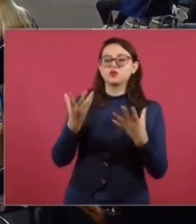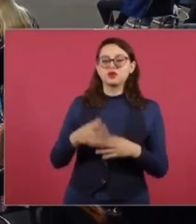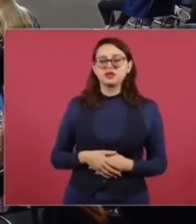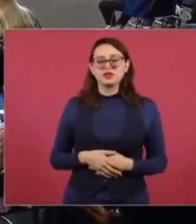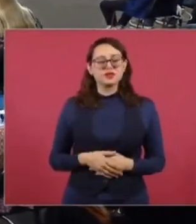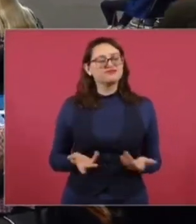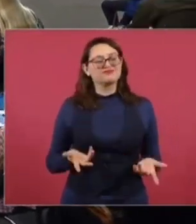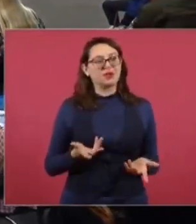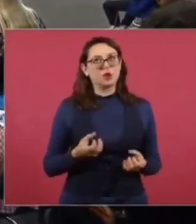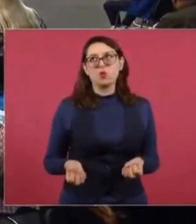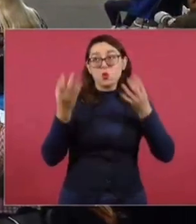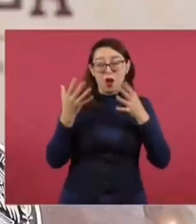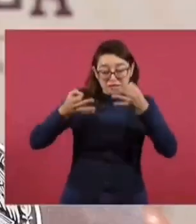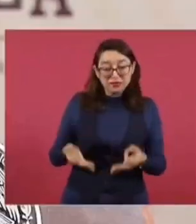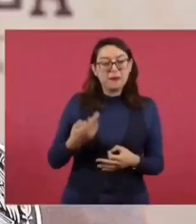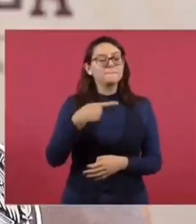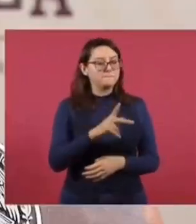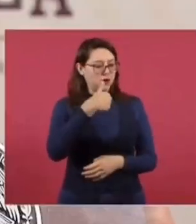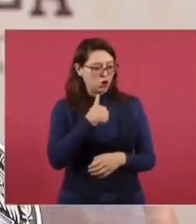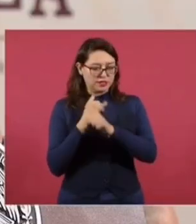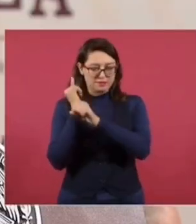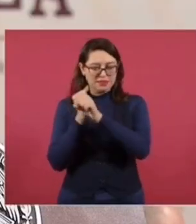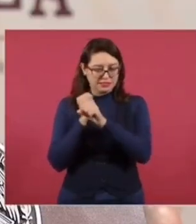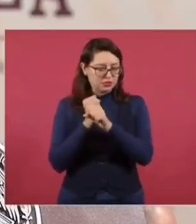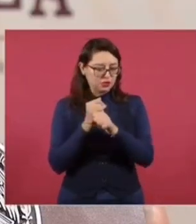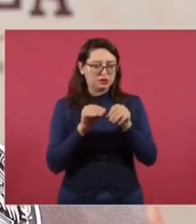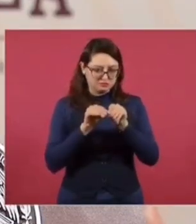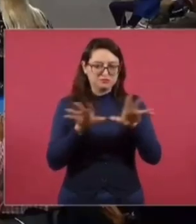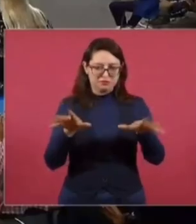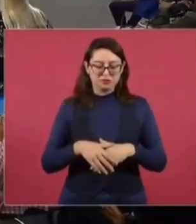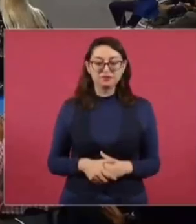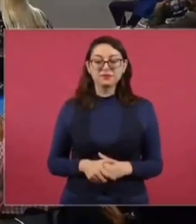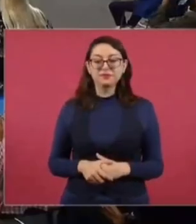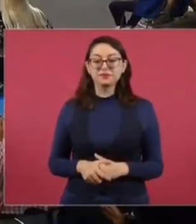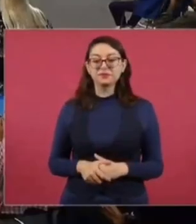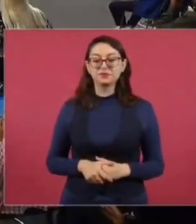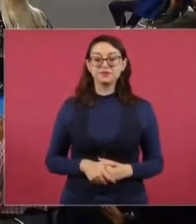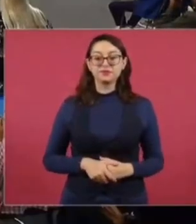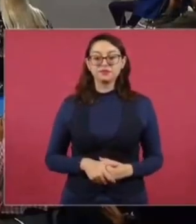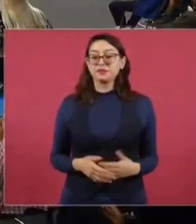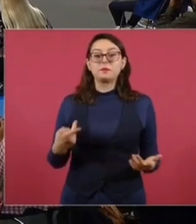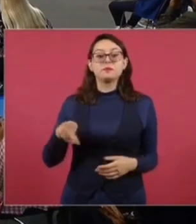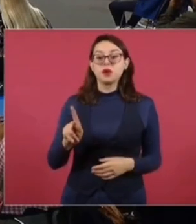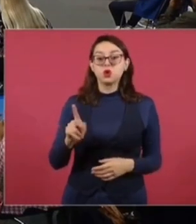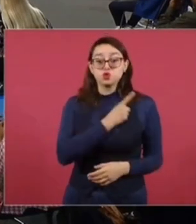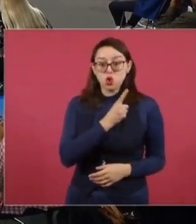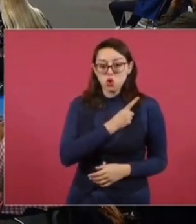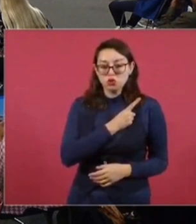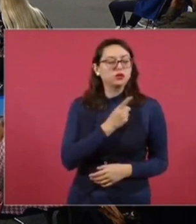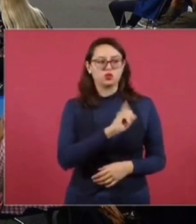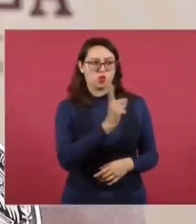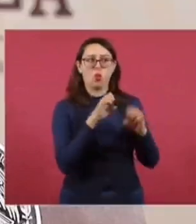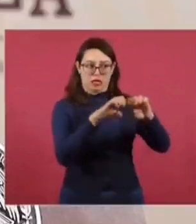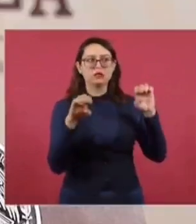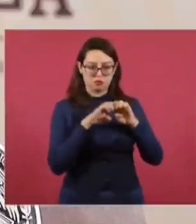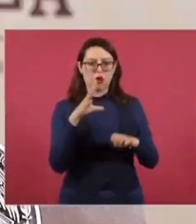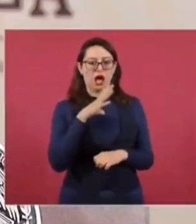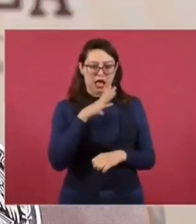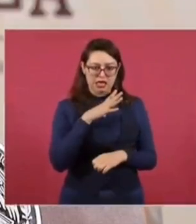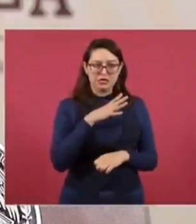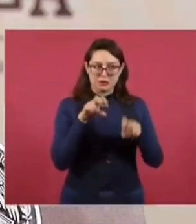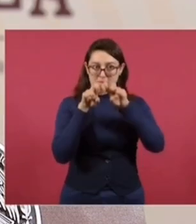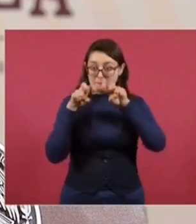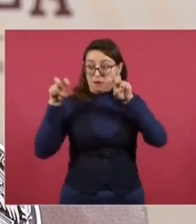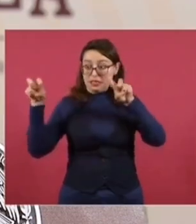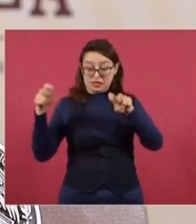No, no tengo el número preciso. Si sea, pero ahorita lo corroboro y lo informo en unos minutos. ¿Por qué no es uno? No, tiene un equipo completo. Cada su ponencia